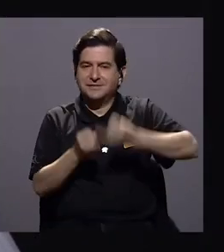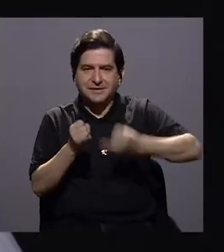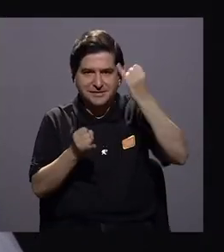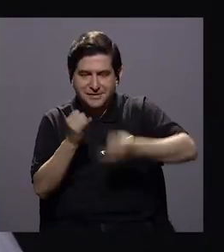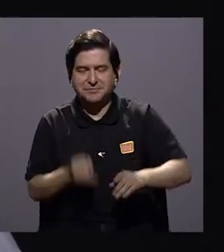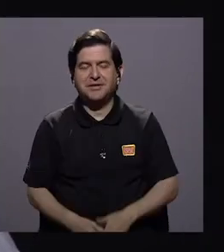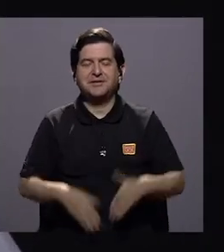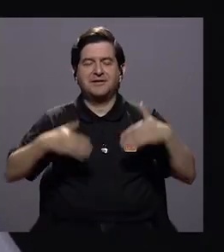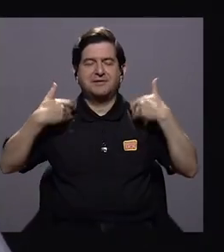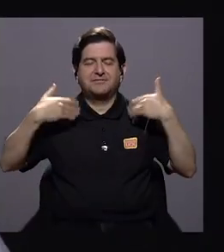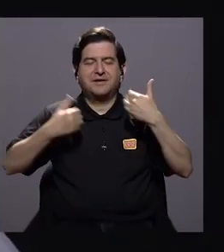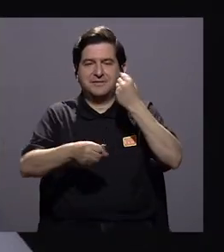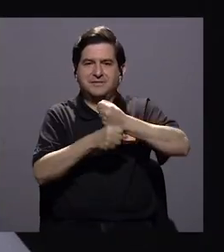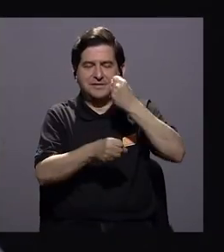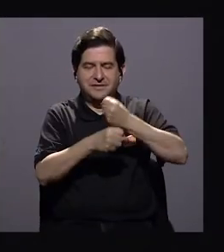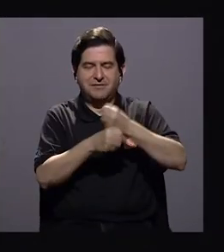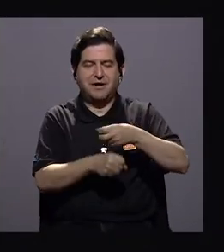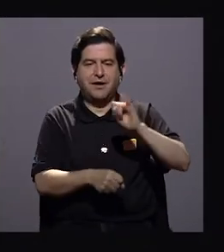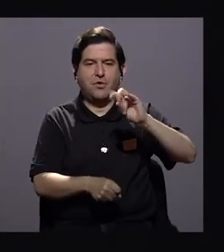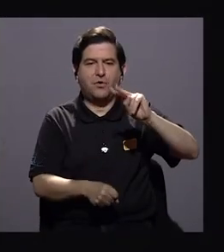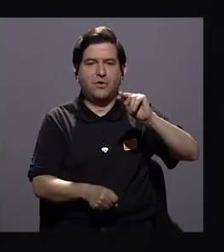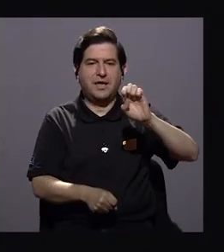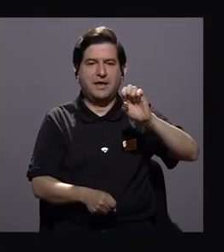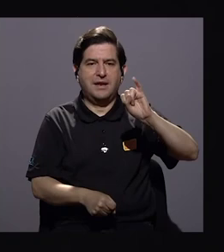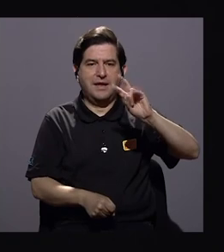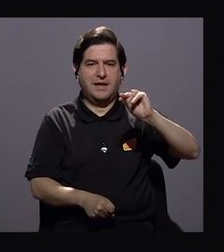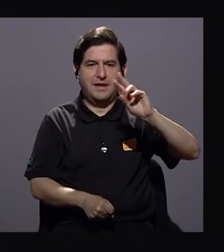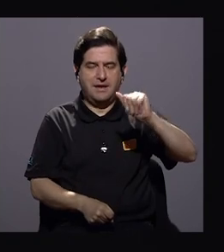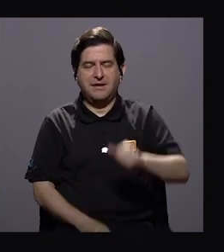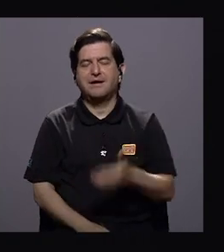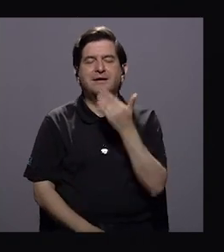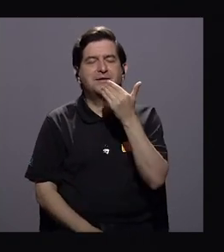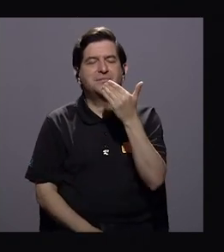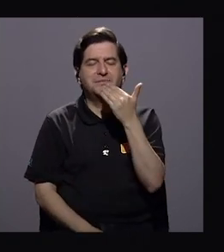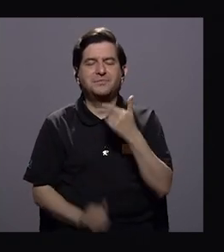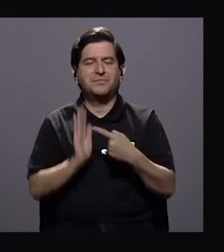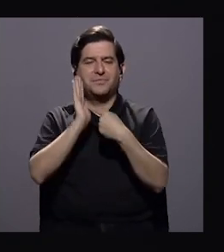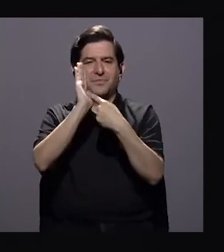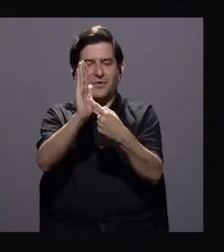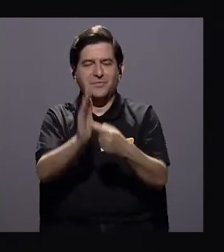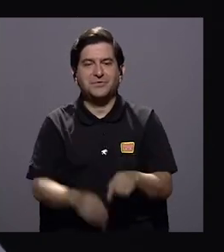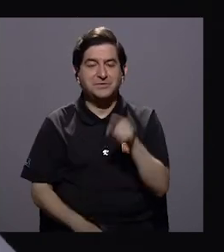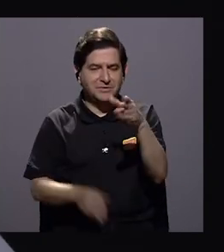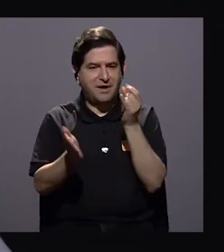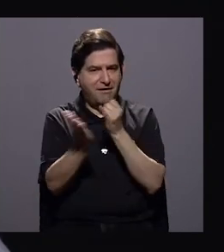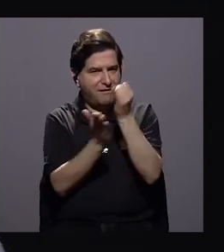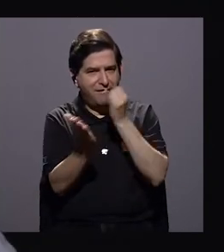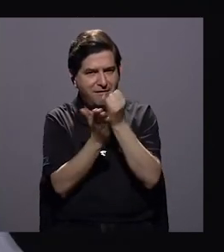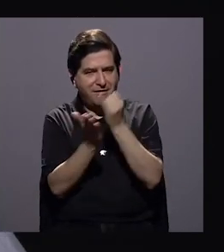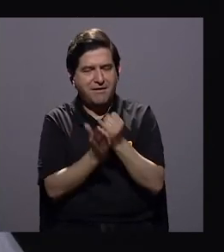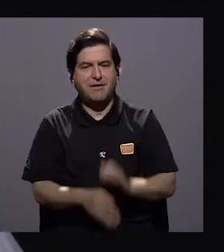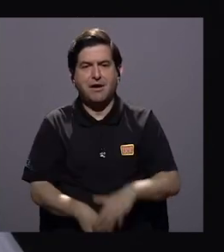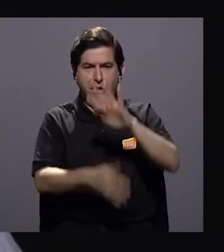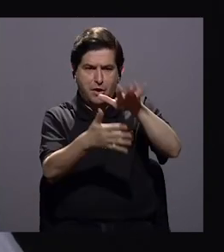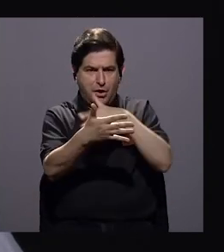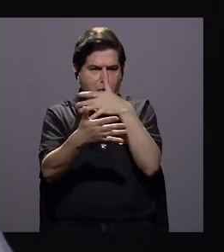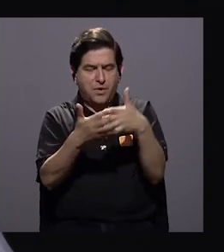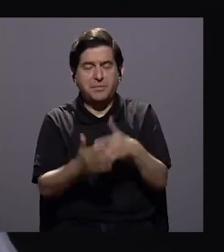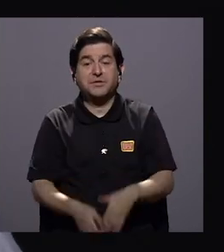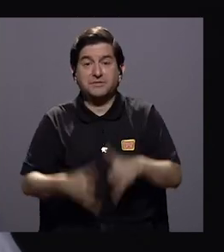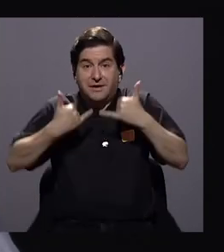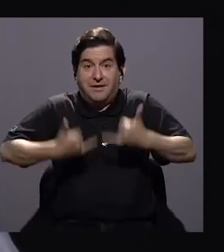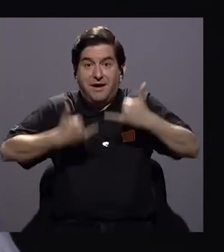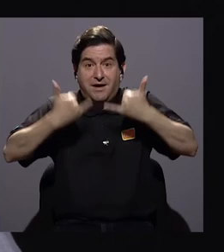eso. Felicidades por el trabajo que hacen de Linaína y muy agradecido por presentarnos esta cantidad de investigación en una matriz